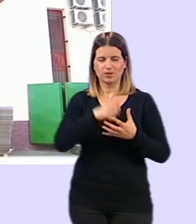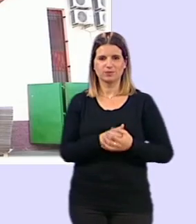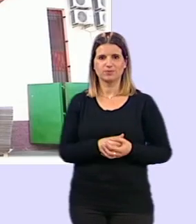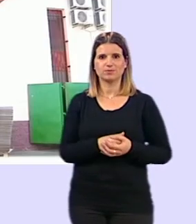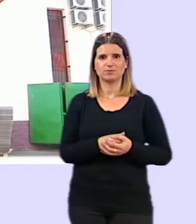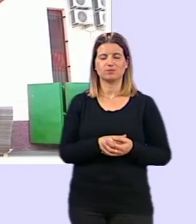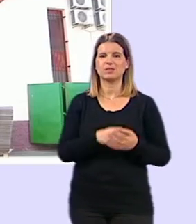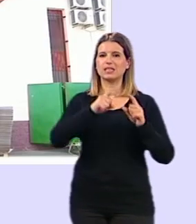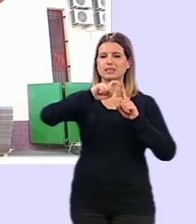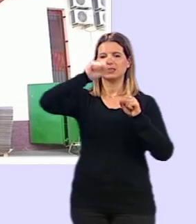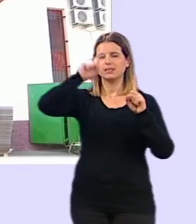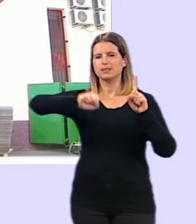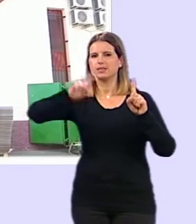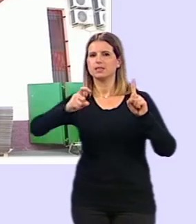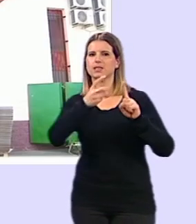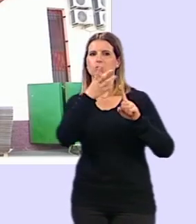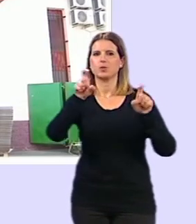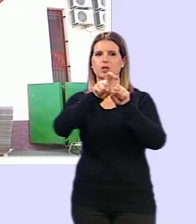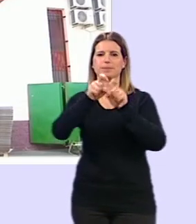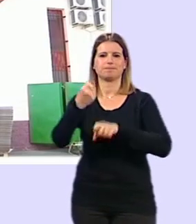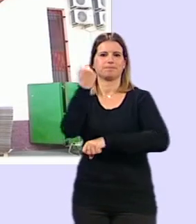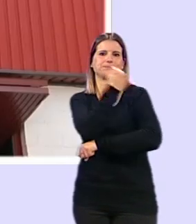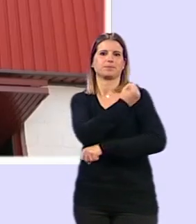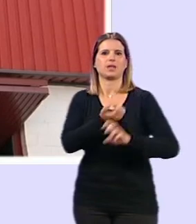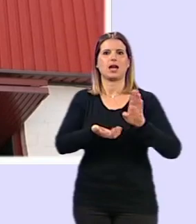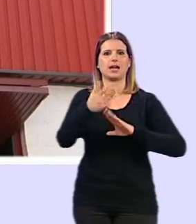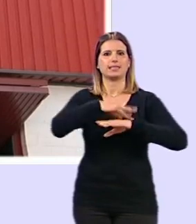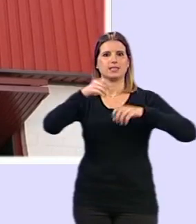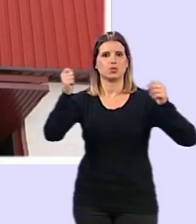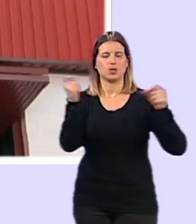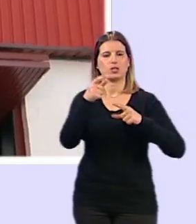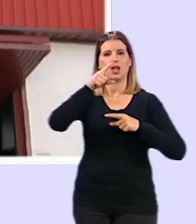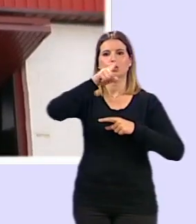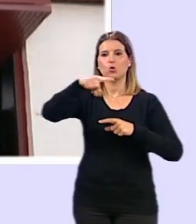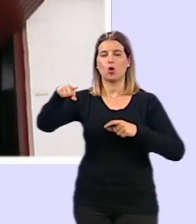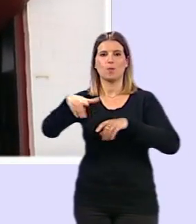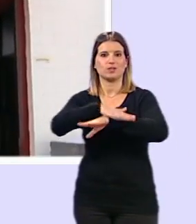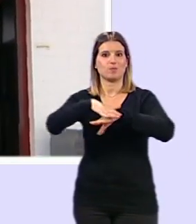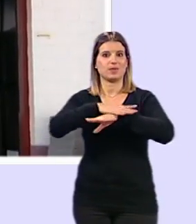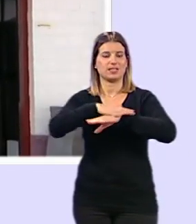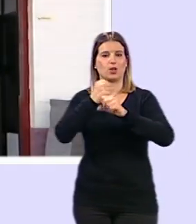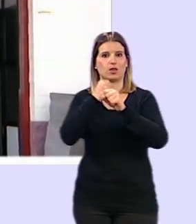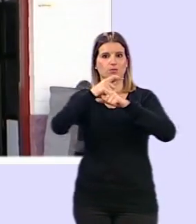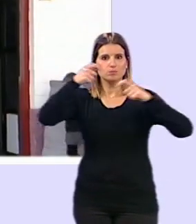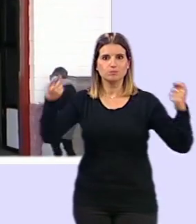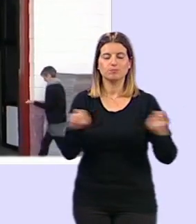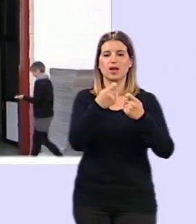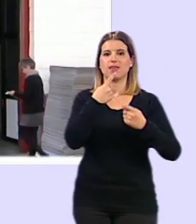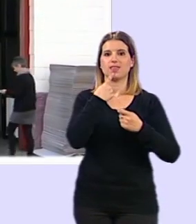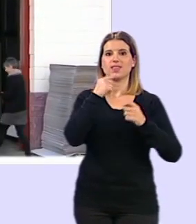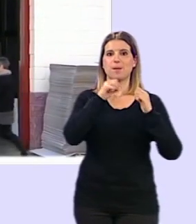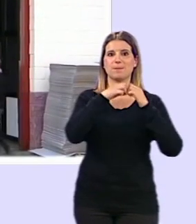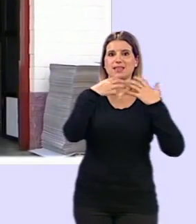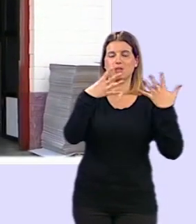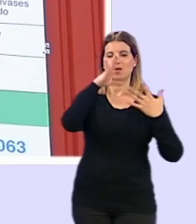La estadística de empresas inscritas en la Seguridad Social que publica mensualmente el Ministerio de Trabajo revela que desde el 29 de febrero